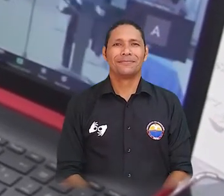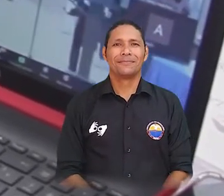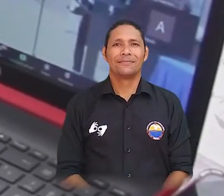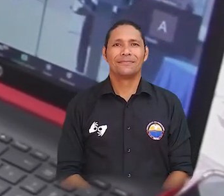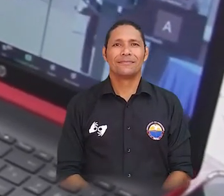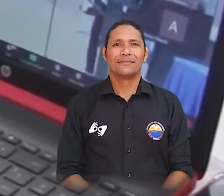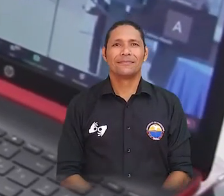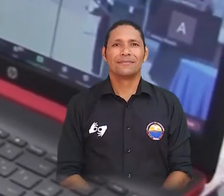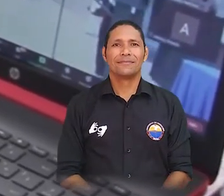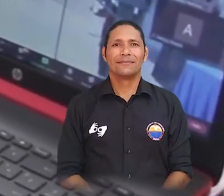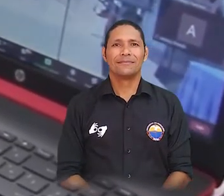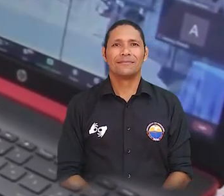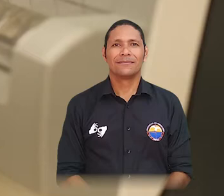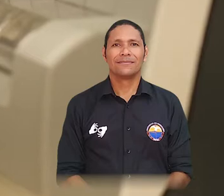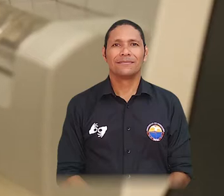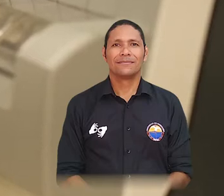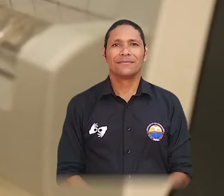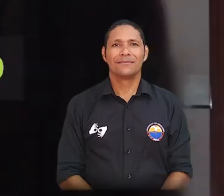de la educación.